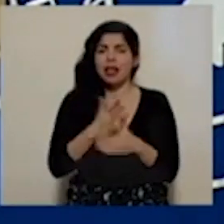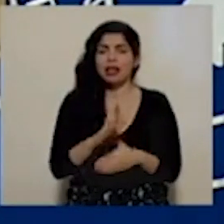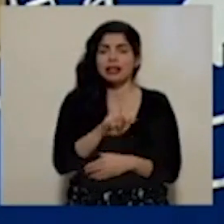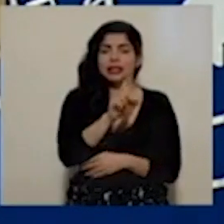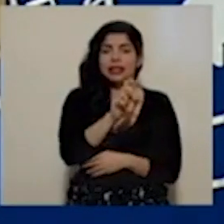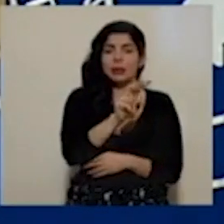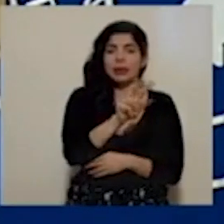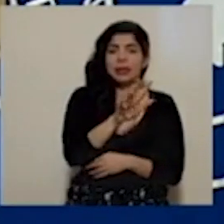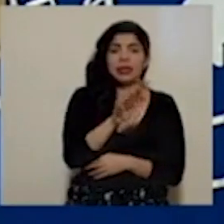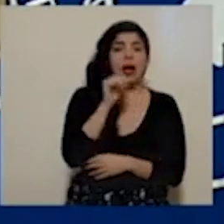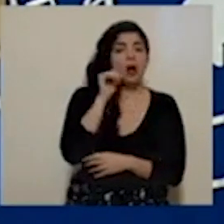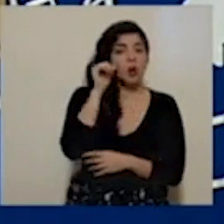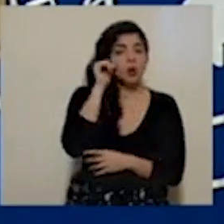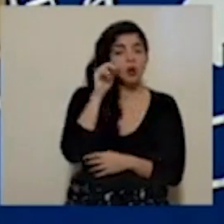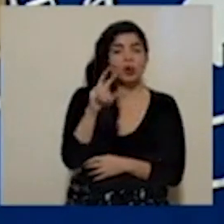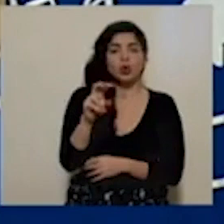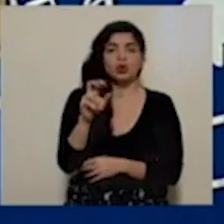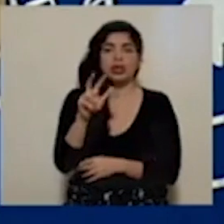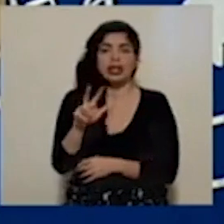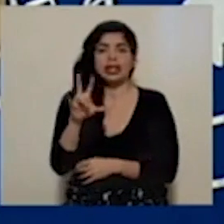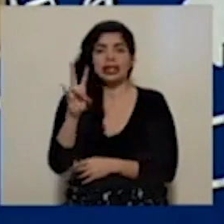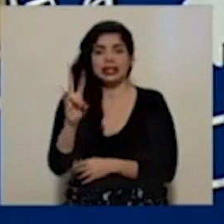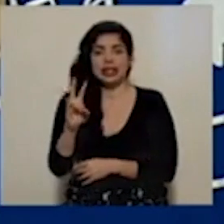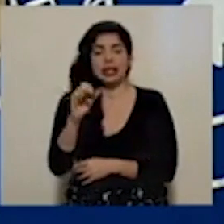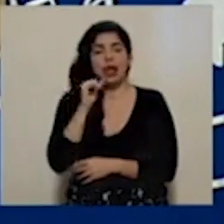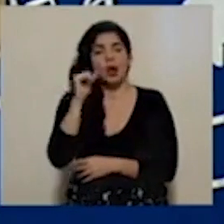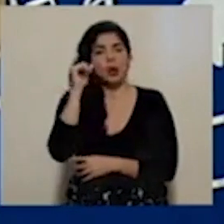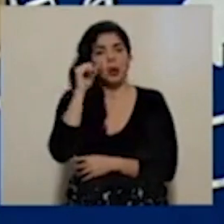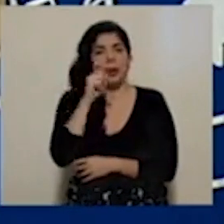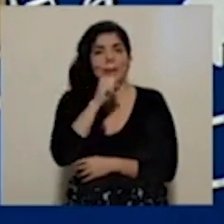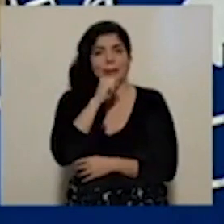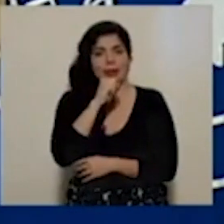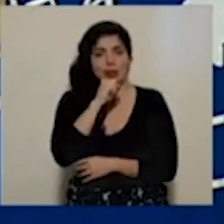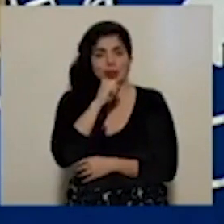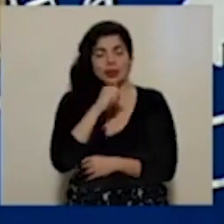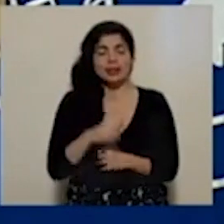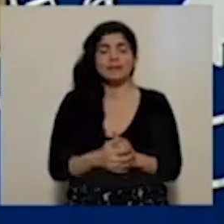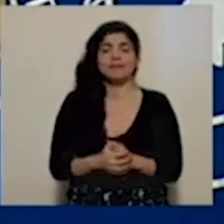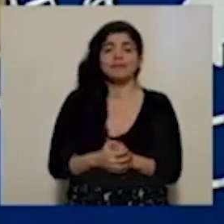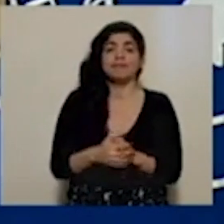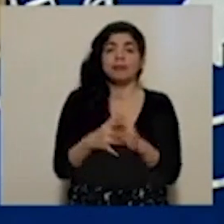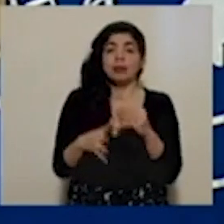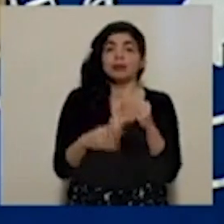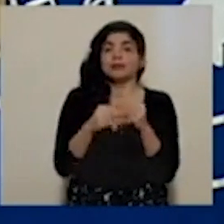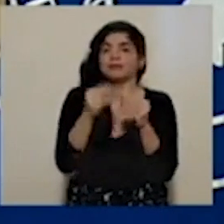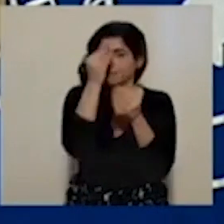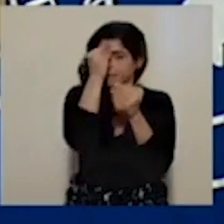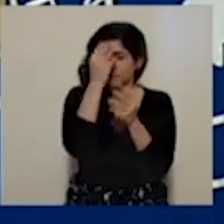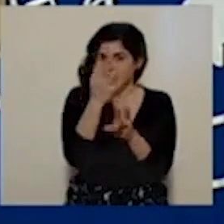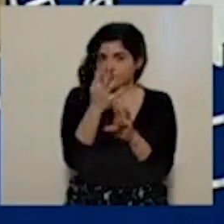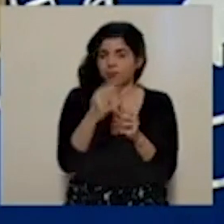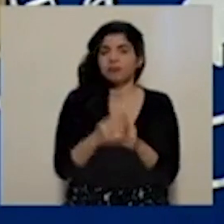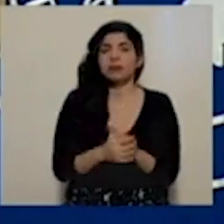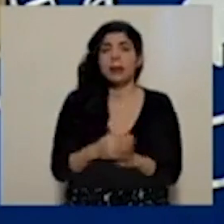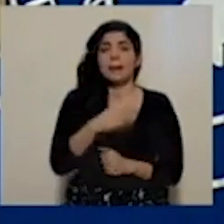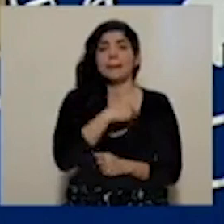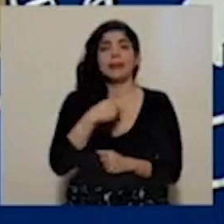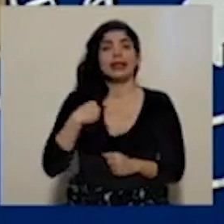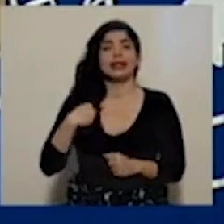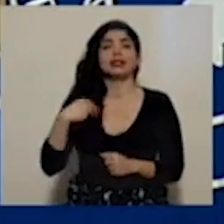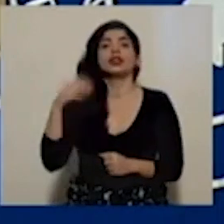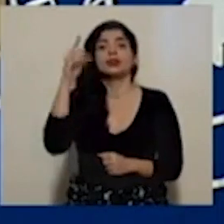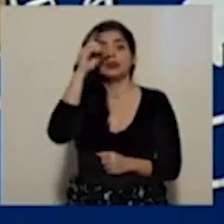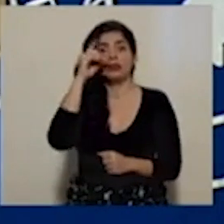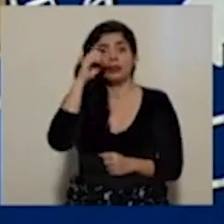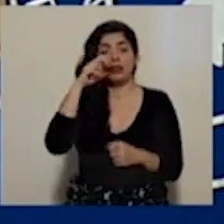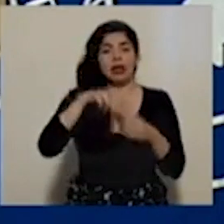125 adultos y 237 adultos mayores. Adicionalmente informamos que el ministro Salas